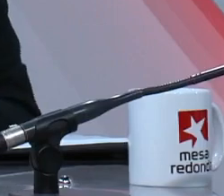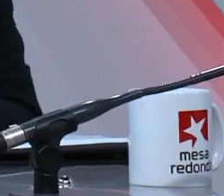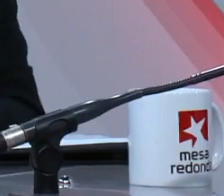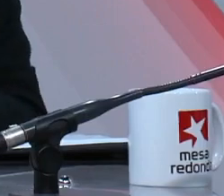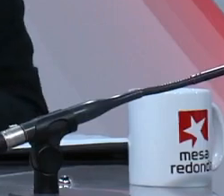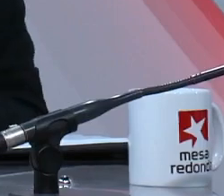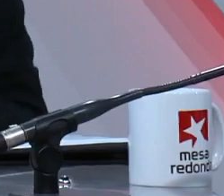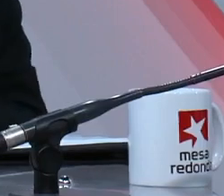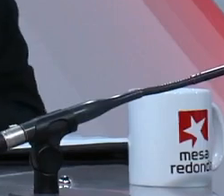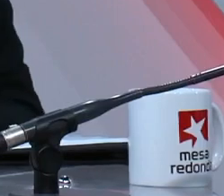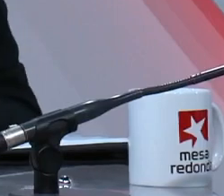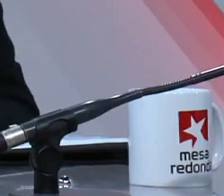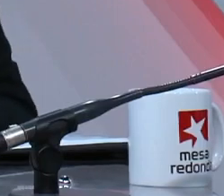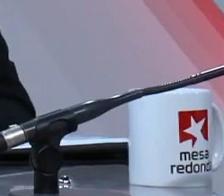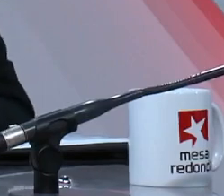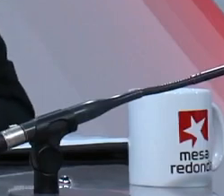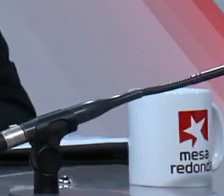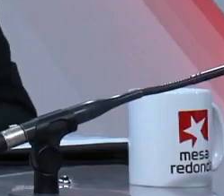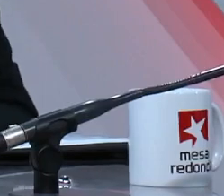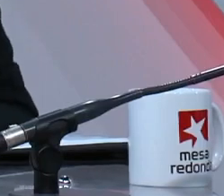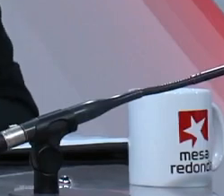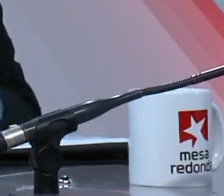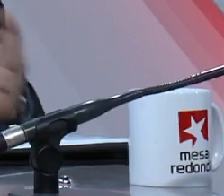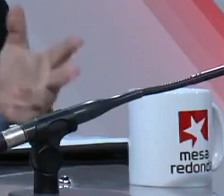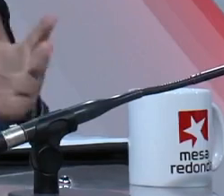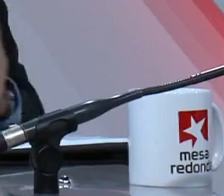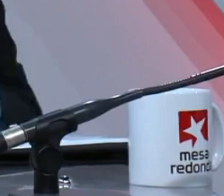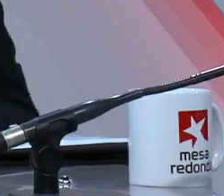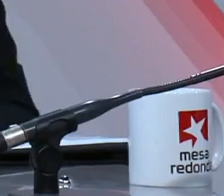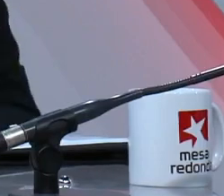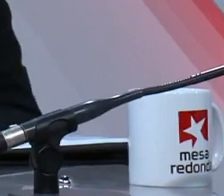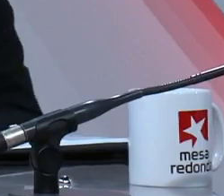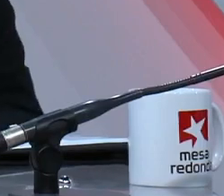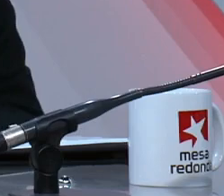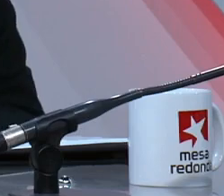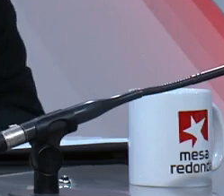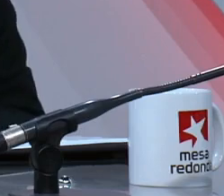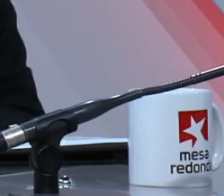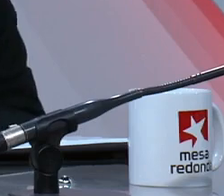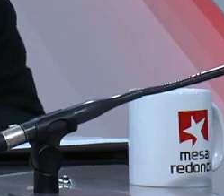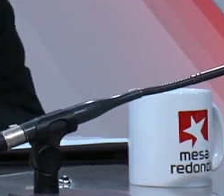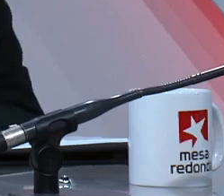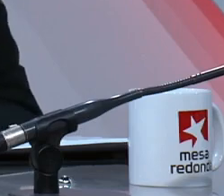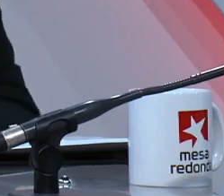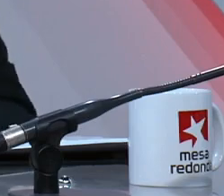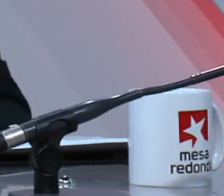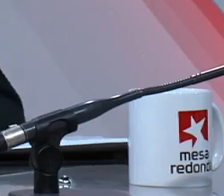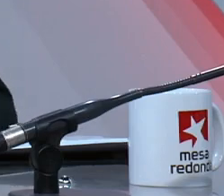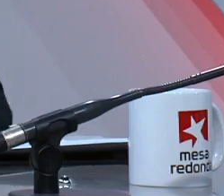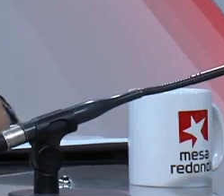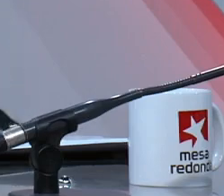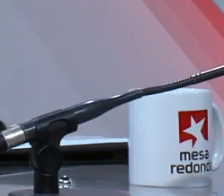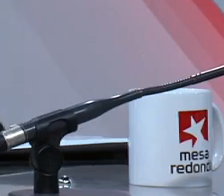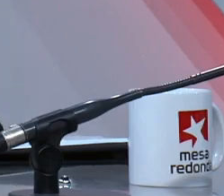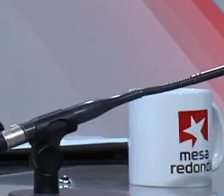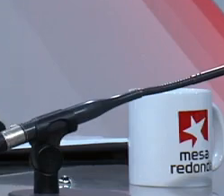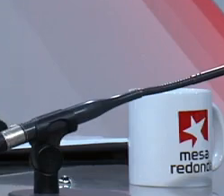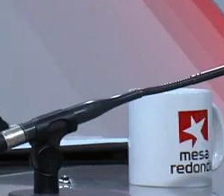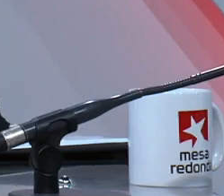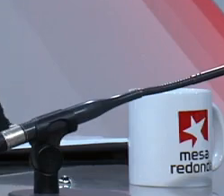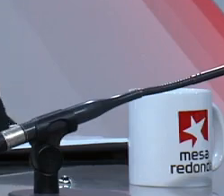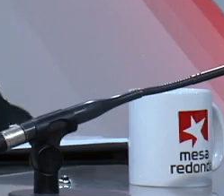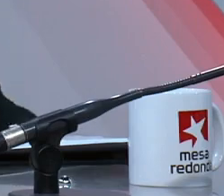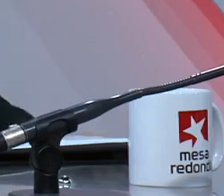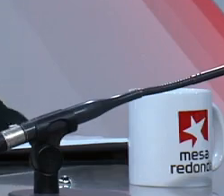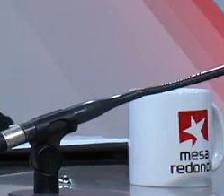De céspedes el ímpetu y de Agramonte la virtud, de céspedes el arrebato y de Agramonte la purificación, escribiría